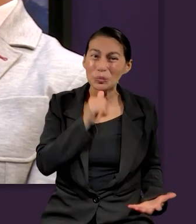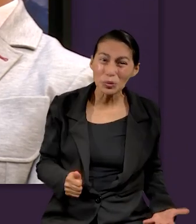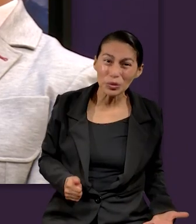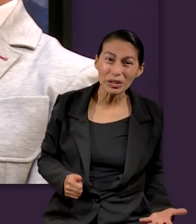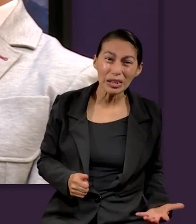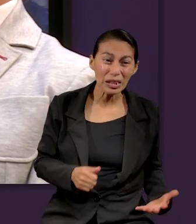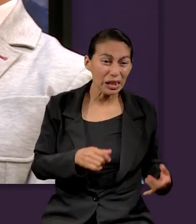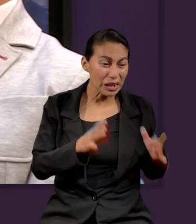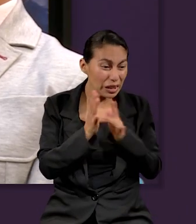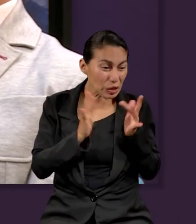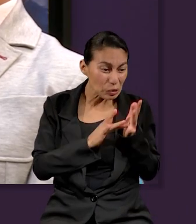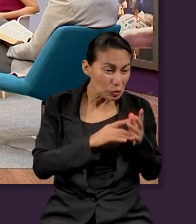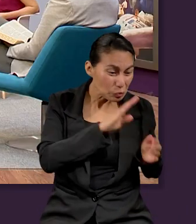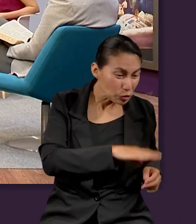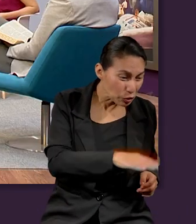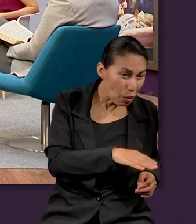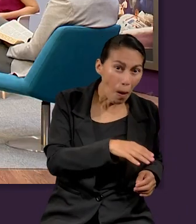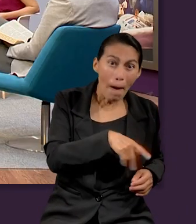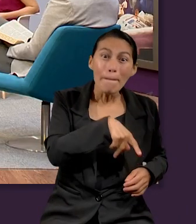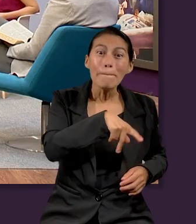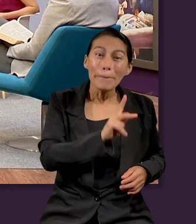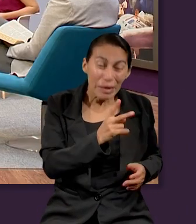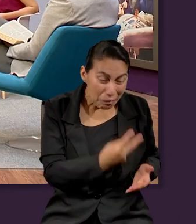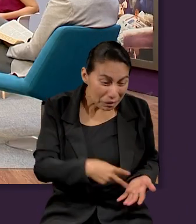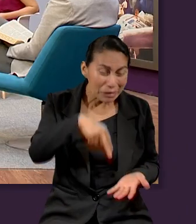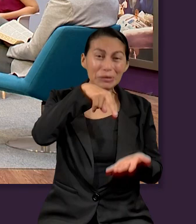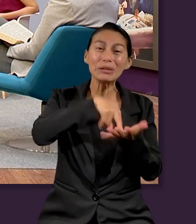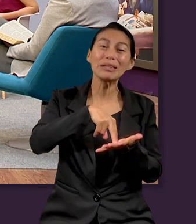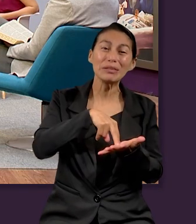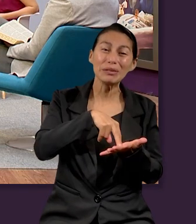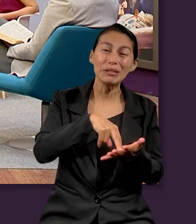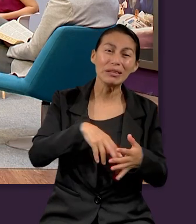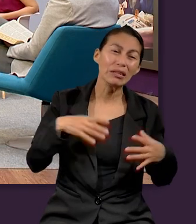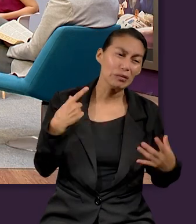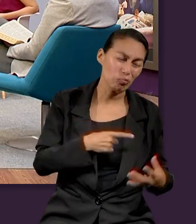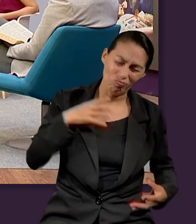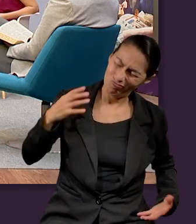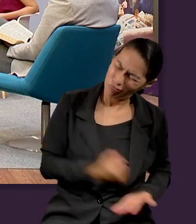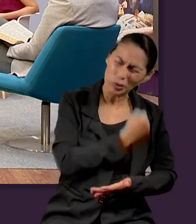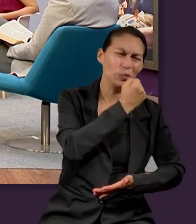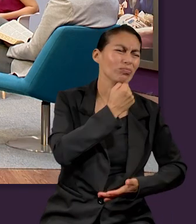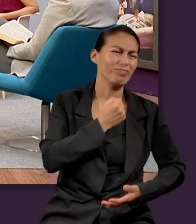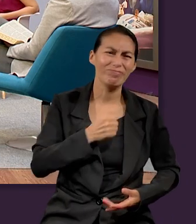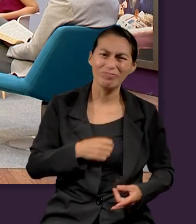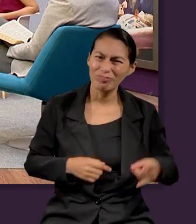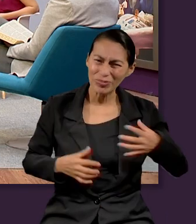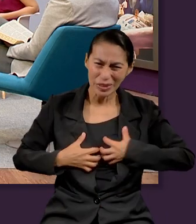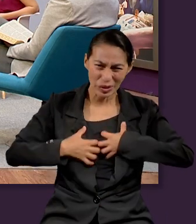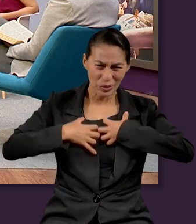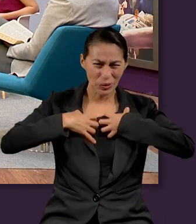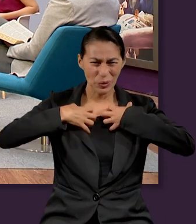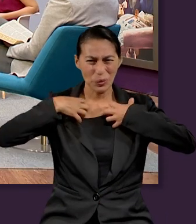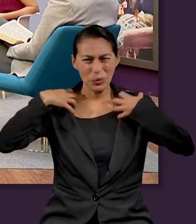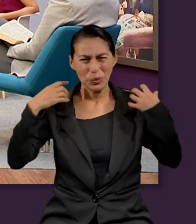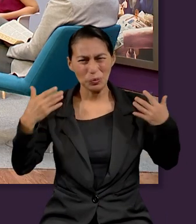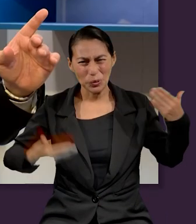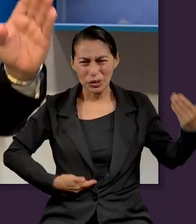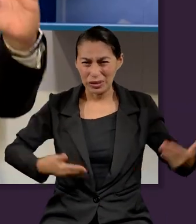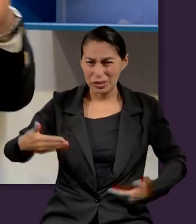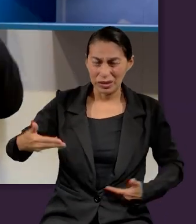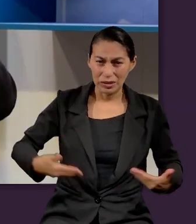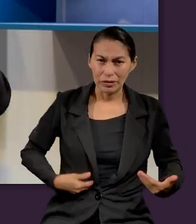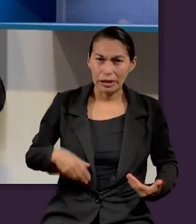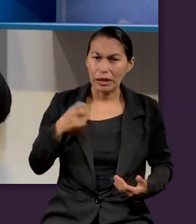Me lo arrebataron. Se me fue. Ok. Mi premio de consolación lo mencionaron hace rato.